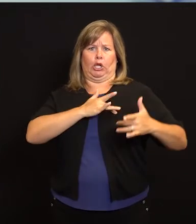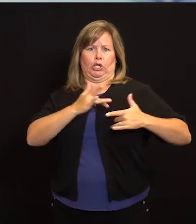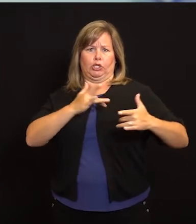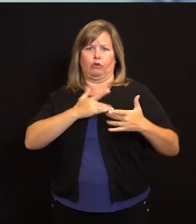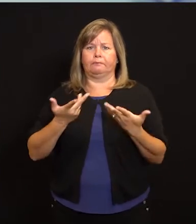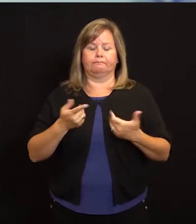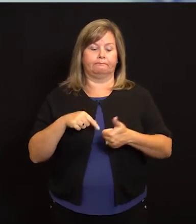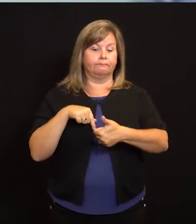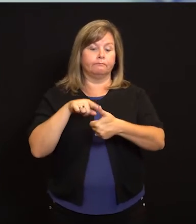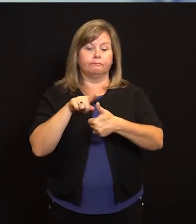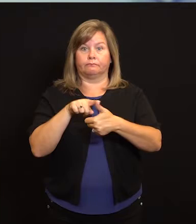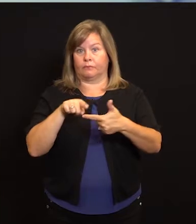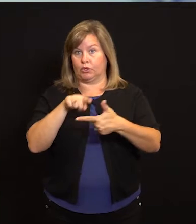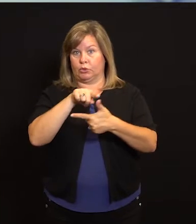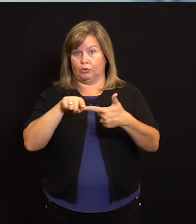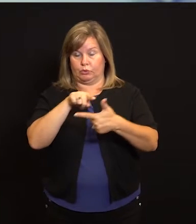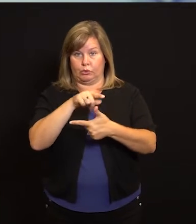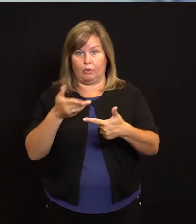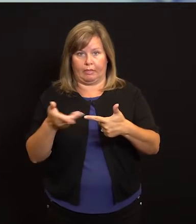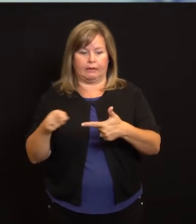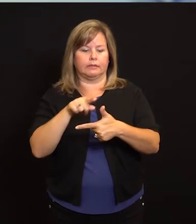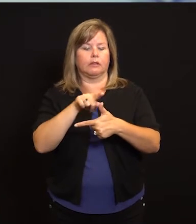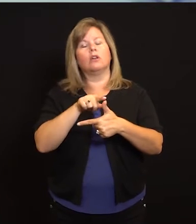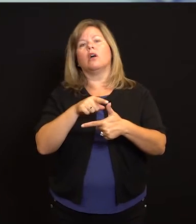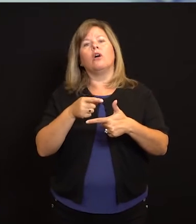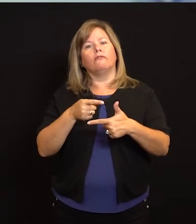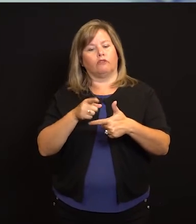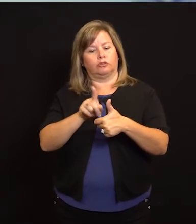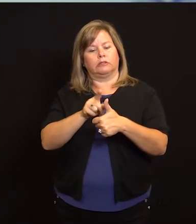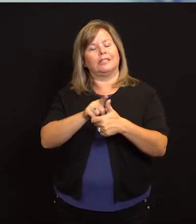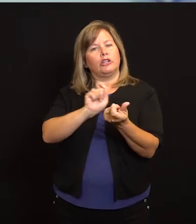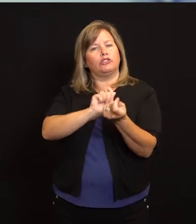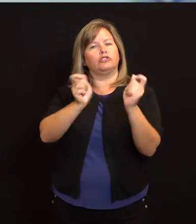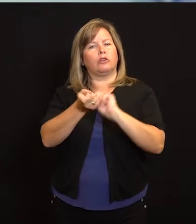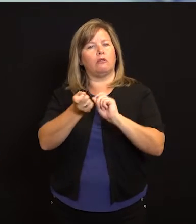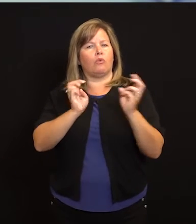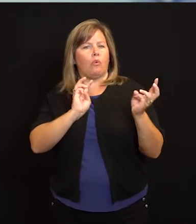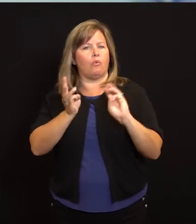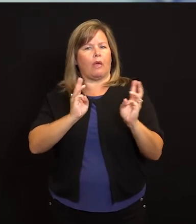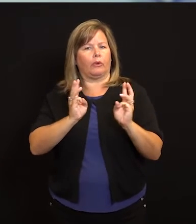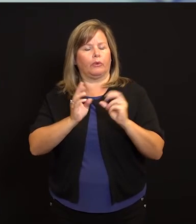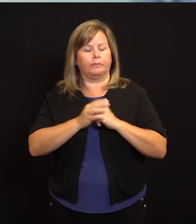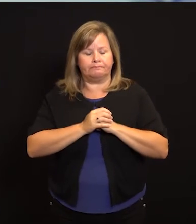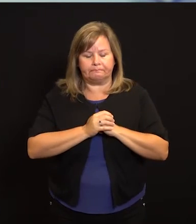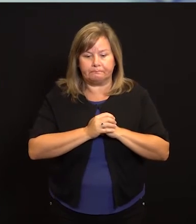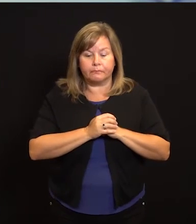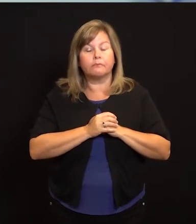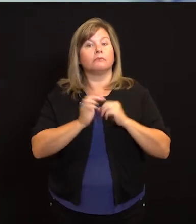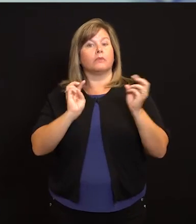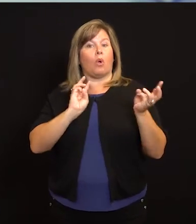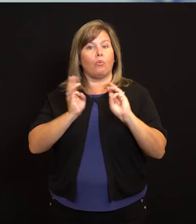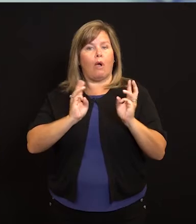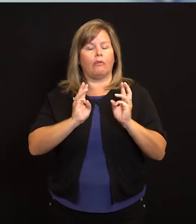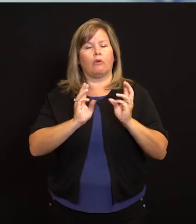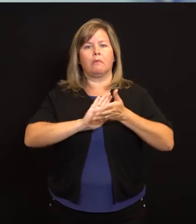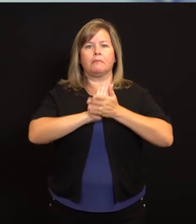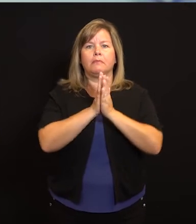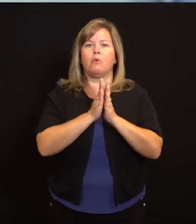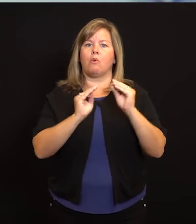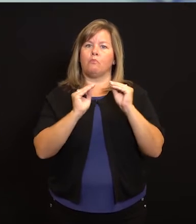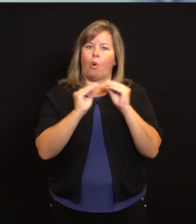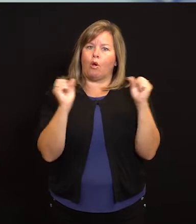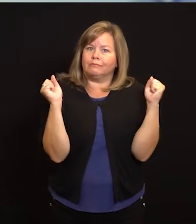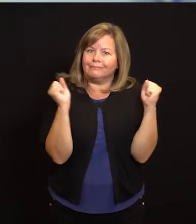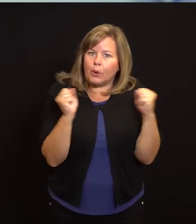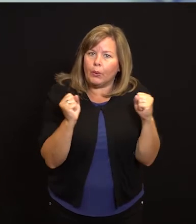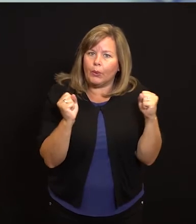mientras estamos planeando lo que sucede a continuación. El primero es el cambio de tiempo y a medida que el clima se